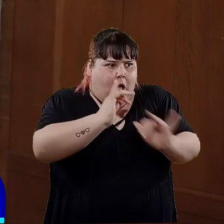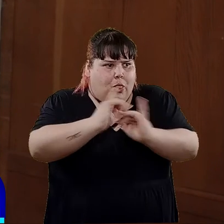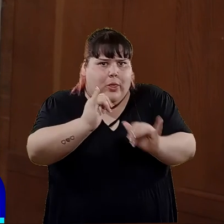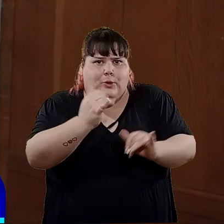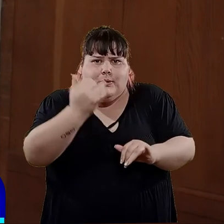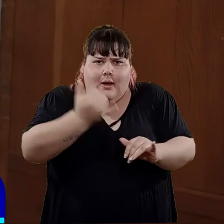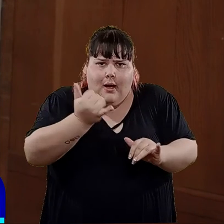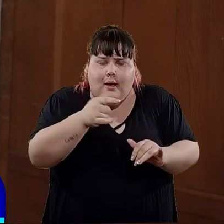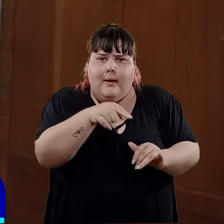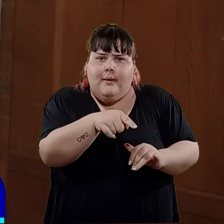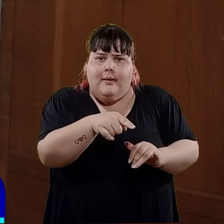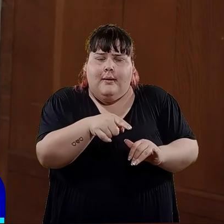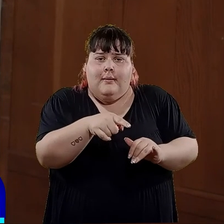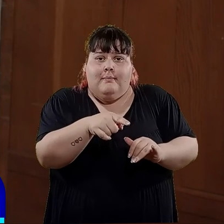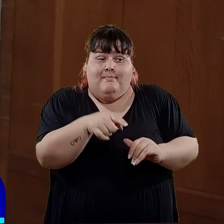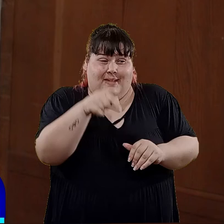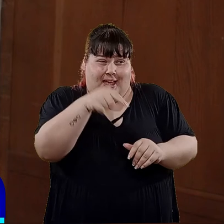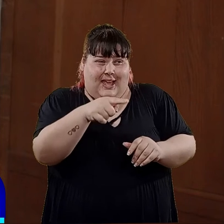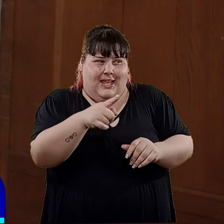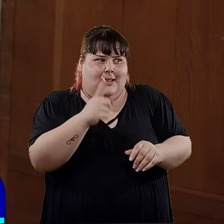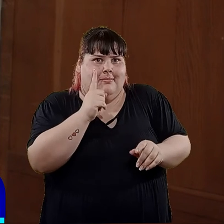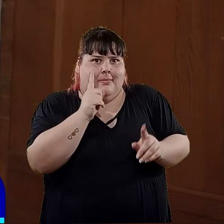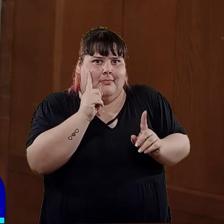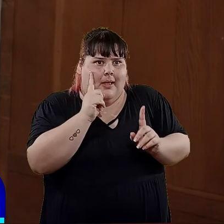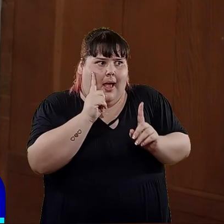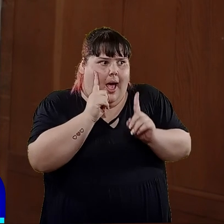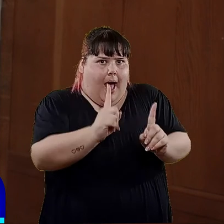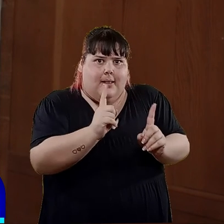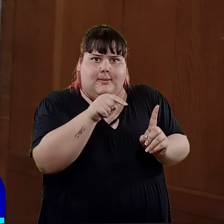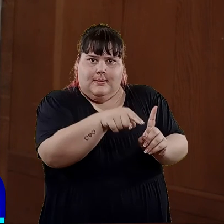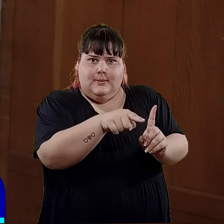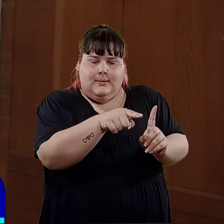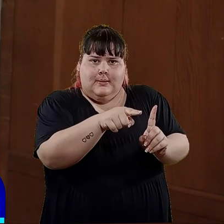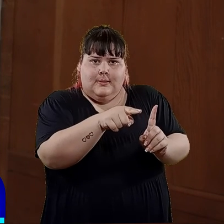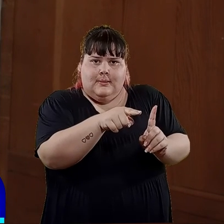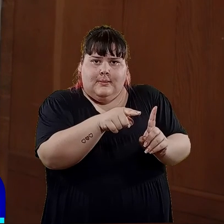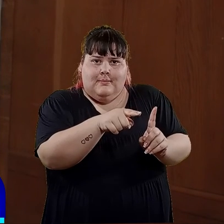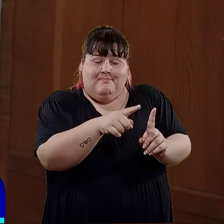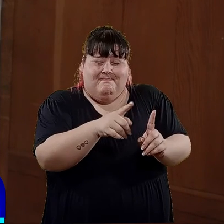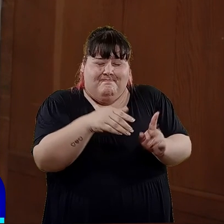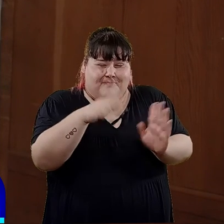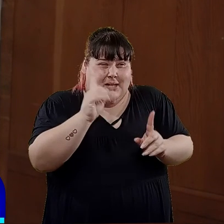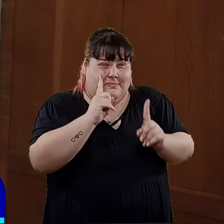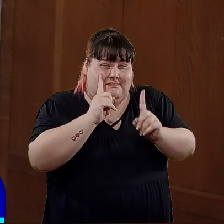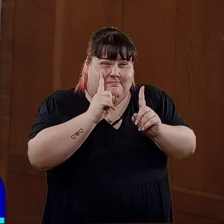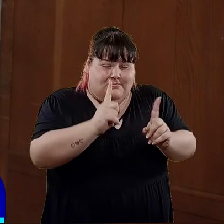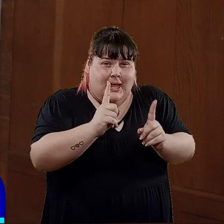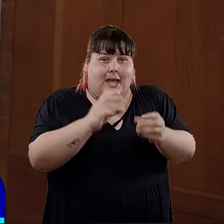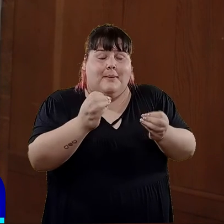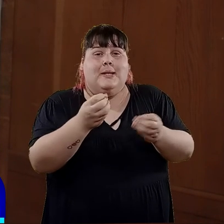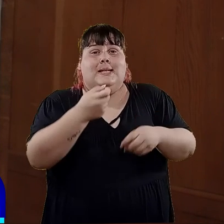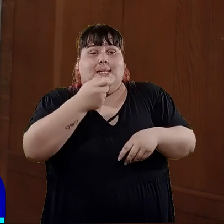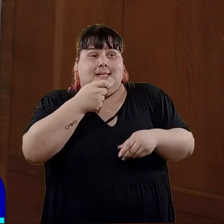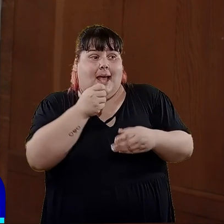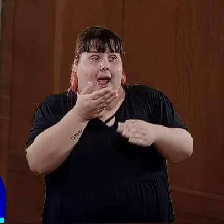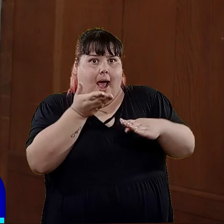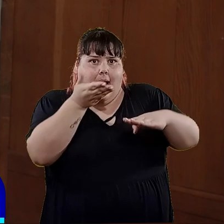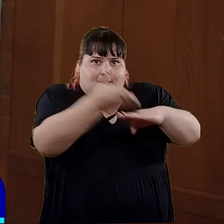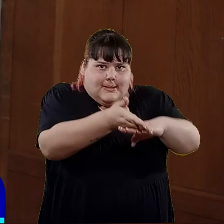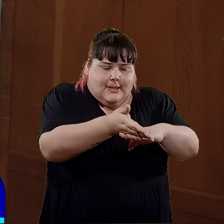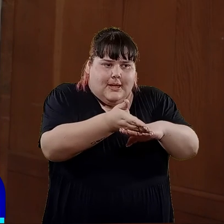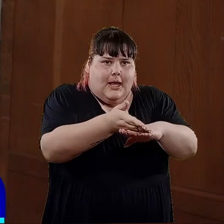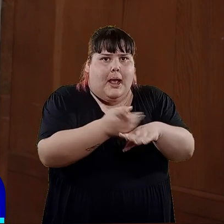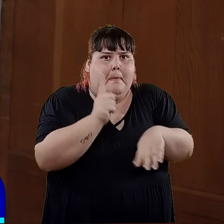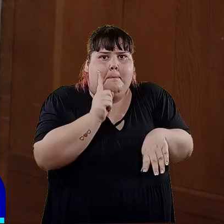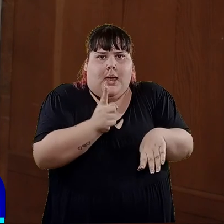plataformas han sido denunciadas, son donde tenemos que tener mucho en cuenta el acceso fundamentalmente y